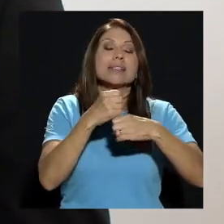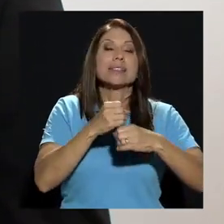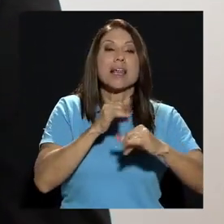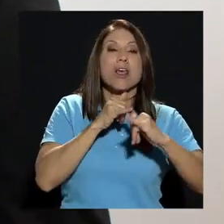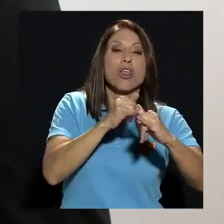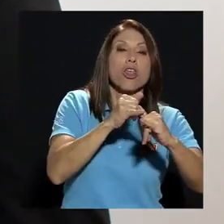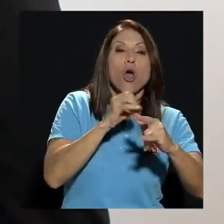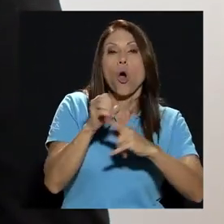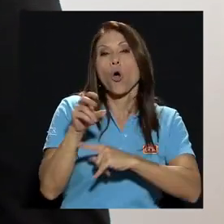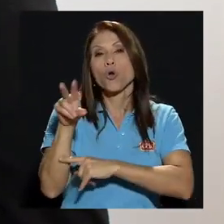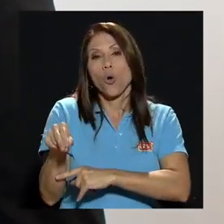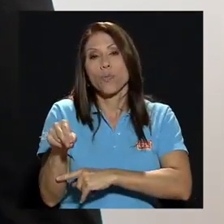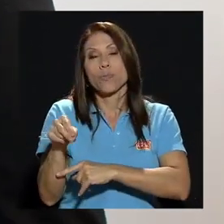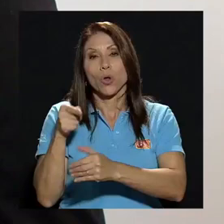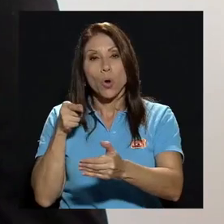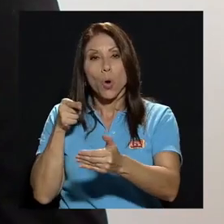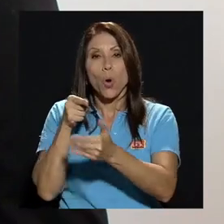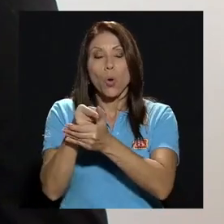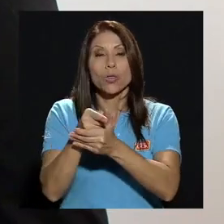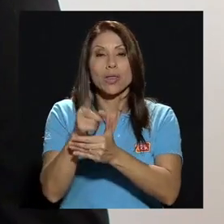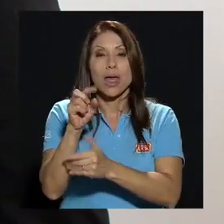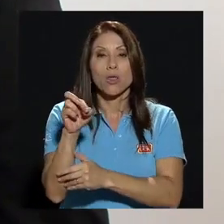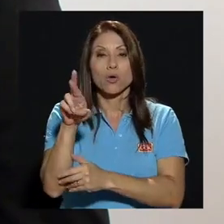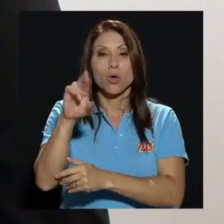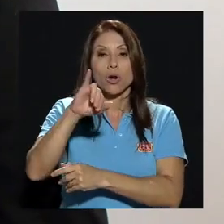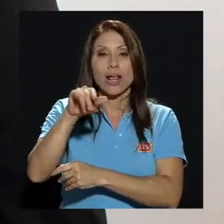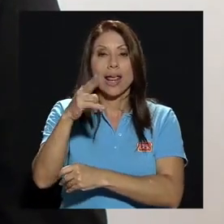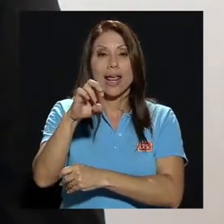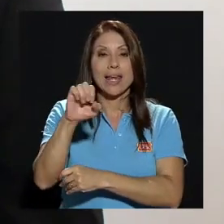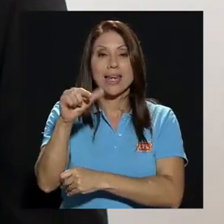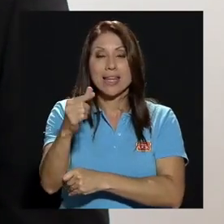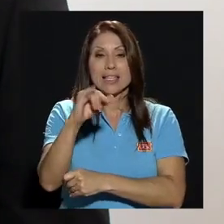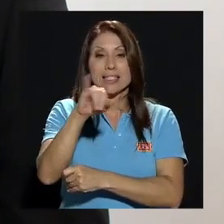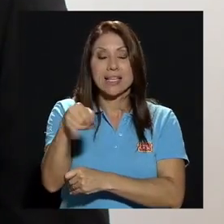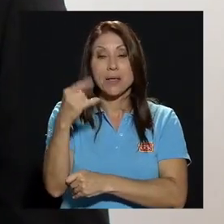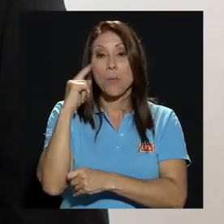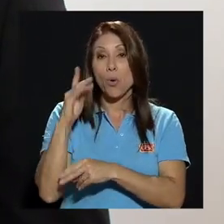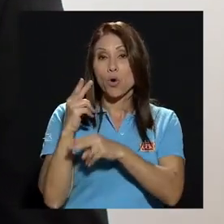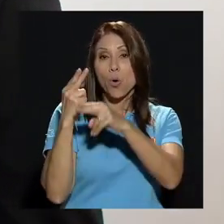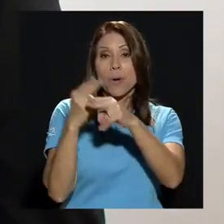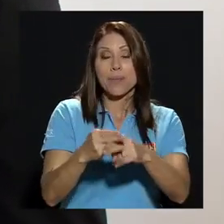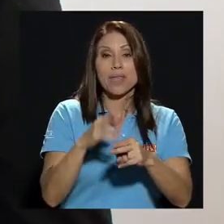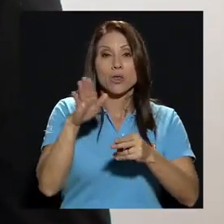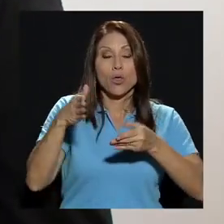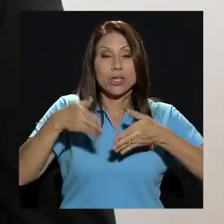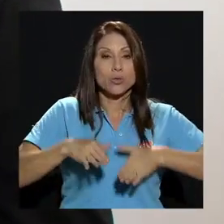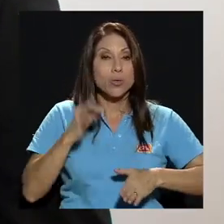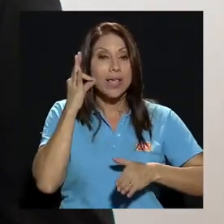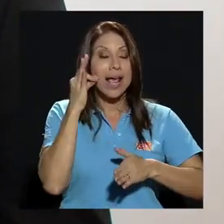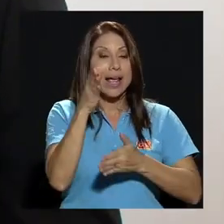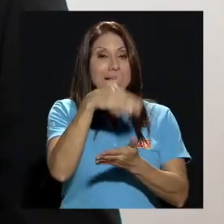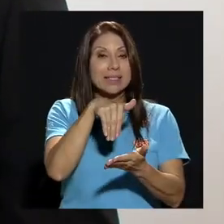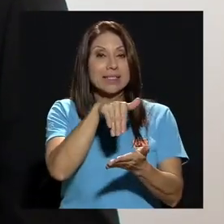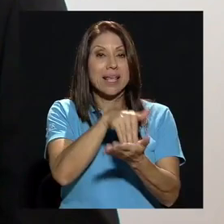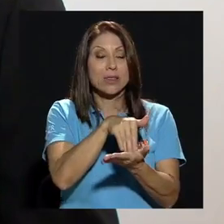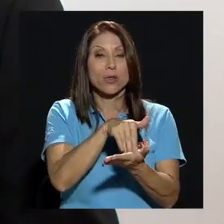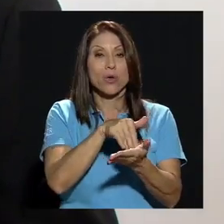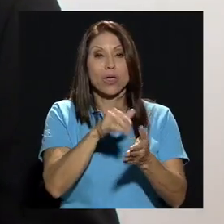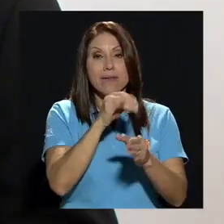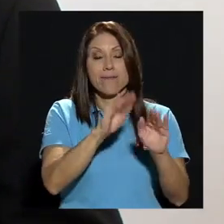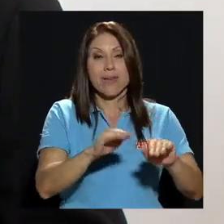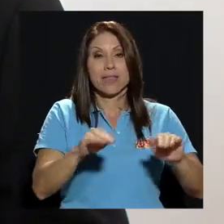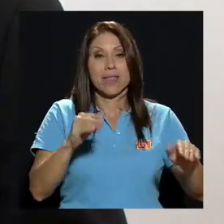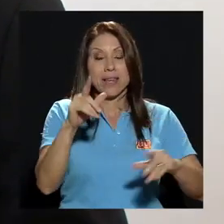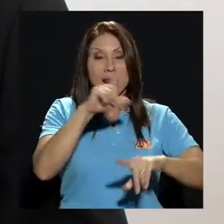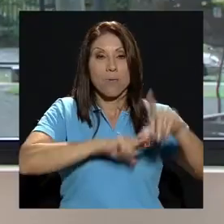por lo actuado en el caso del nombramiento de su hija en el centro infantil laboratorio ¿cómo valora usted lo actuado por el consejo universitario